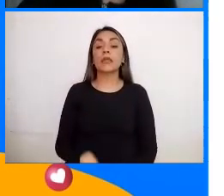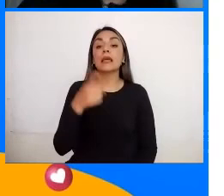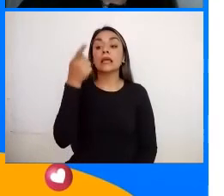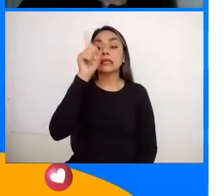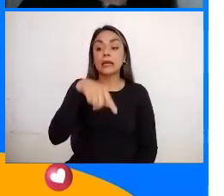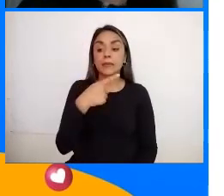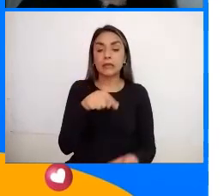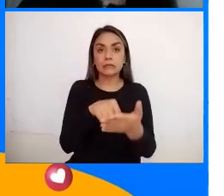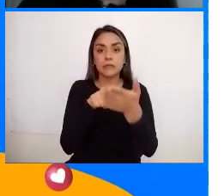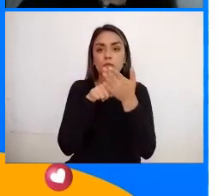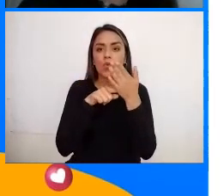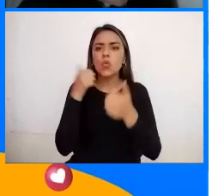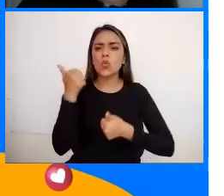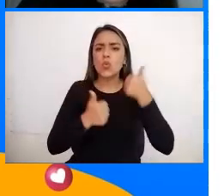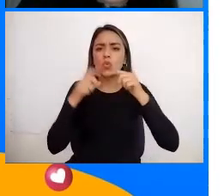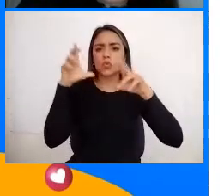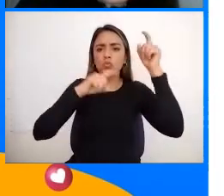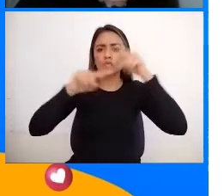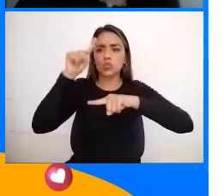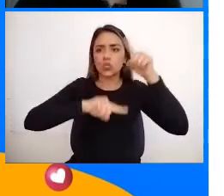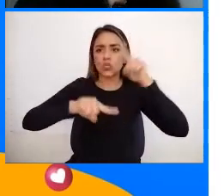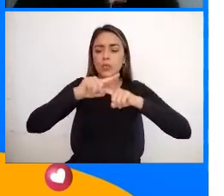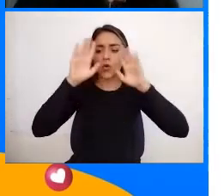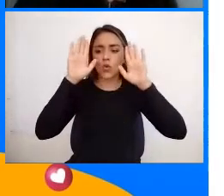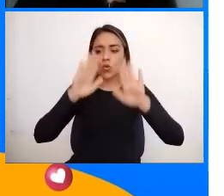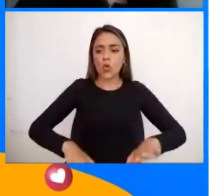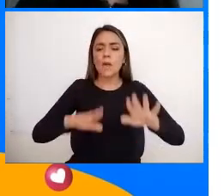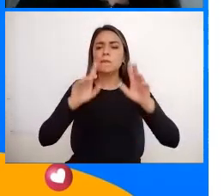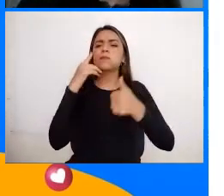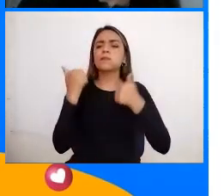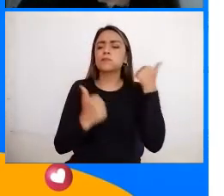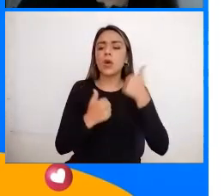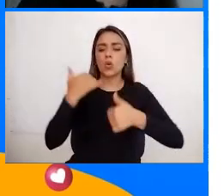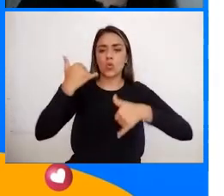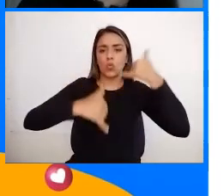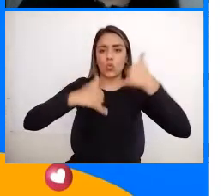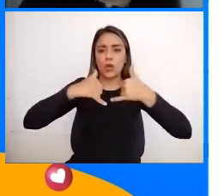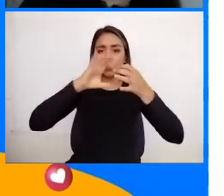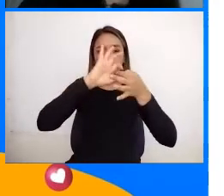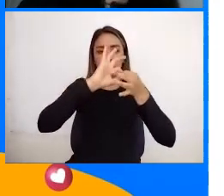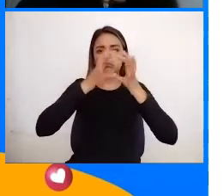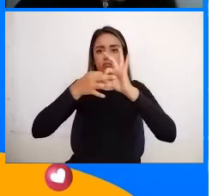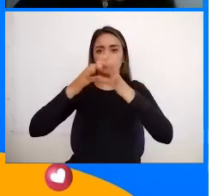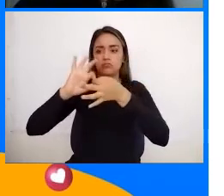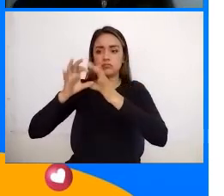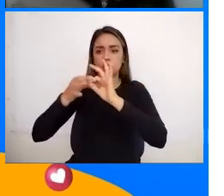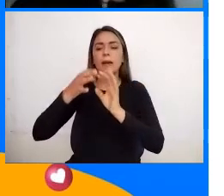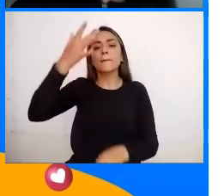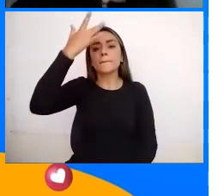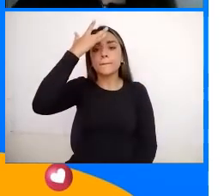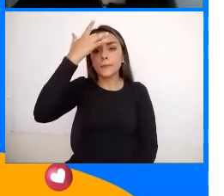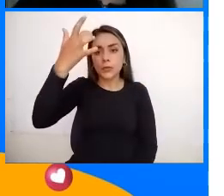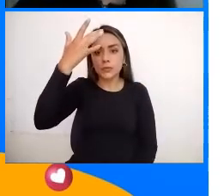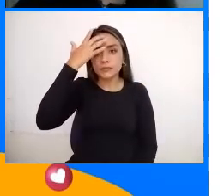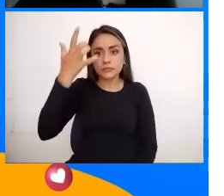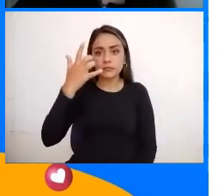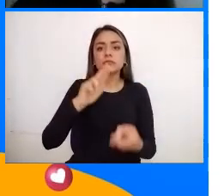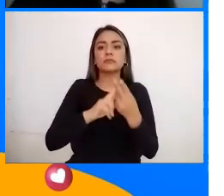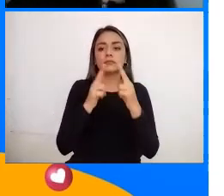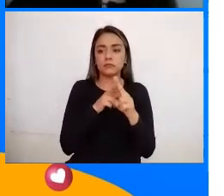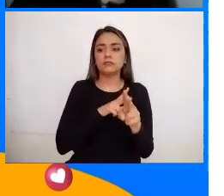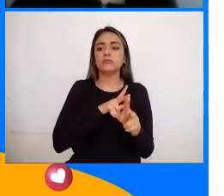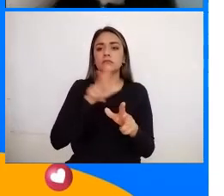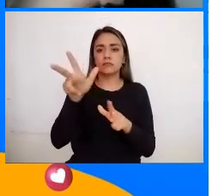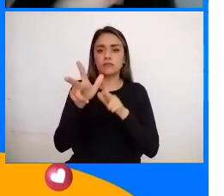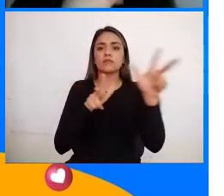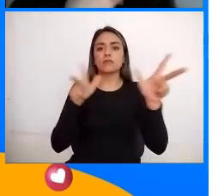referente Del turismo ¿Cierto? Los Juegos Olímpicos ¿Por qué? Pues porque todos ellos Se desplazaban ¿Sí?